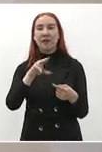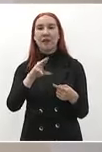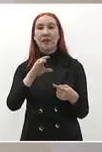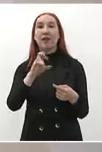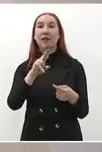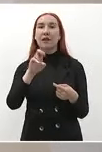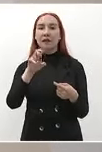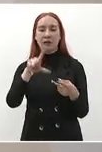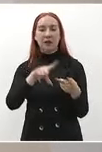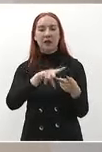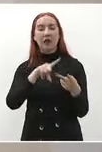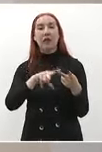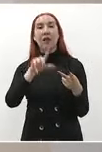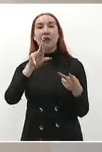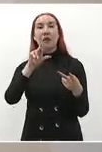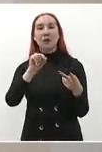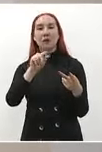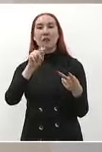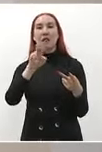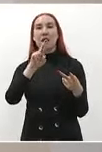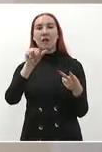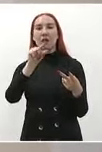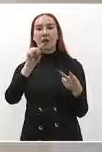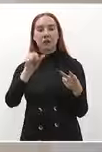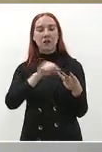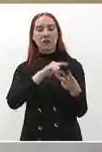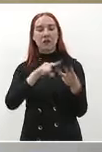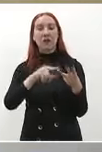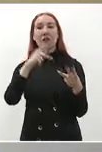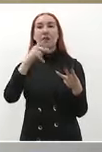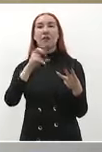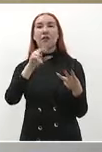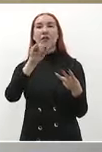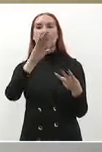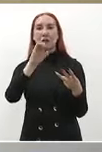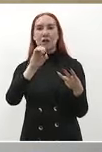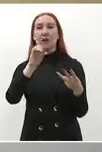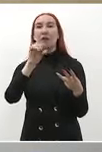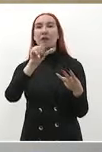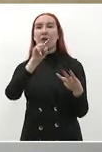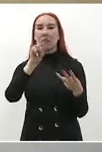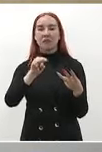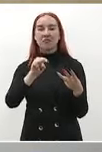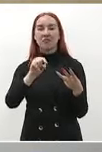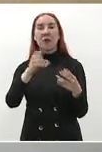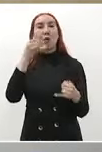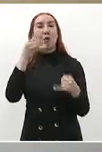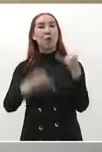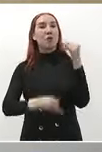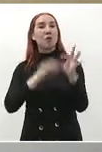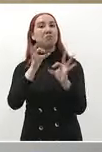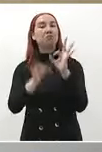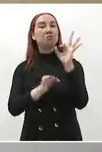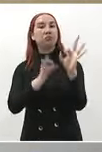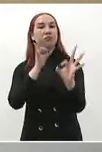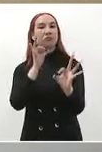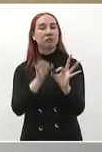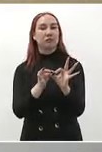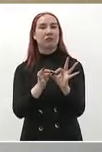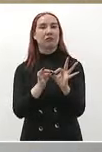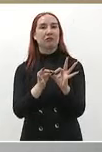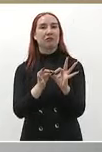y Porfirio Díaz y ahí se acabó el juicio y en tren